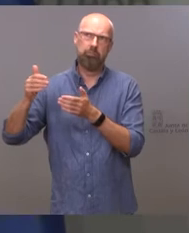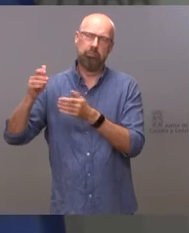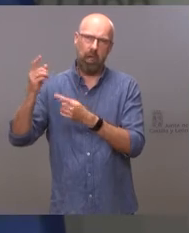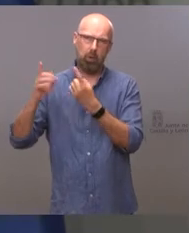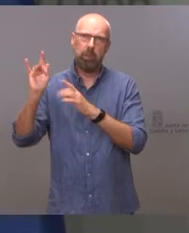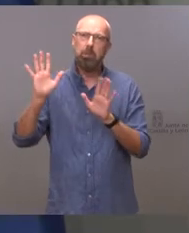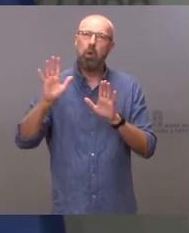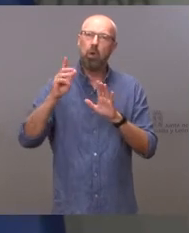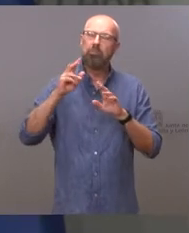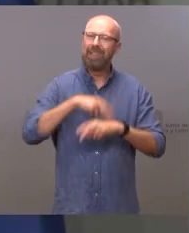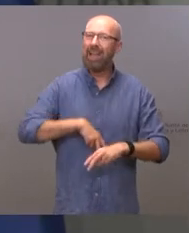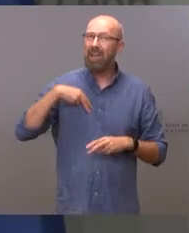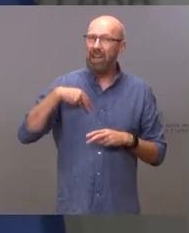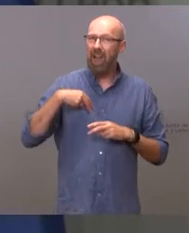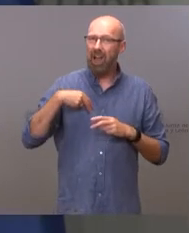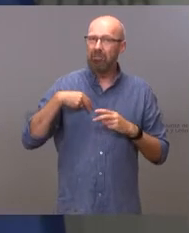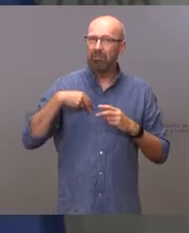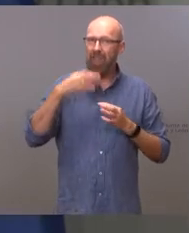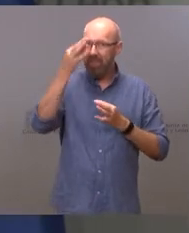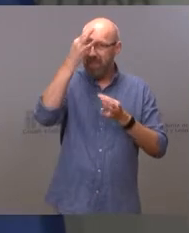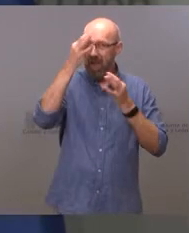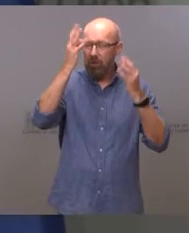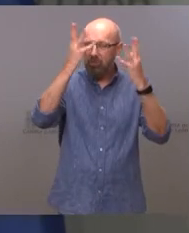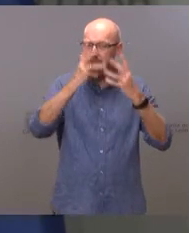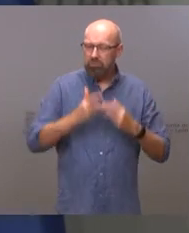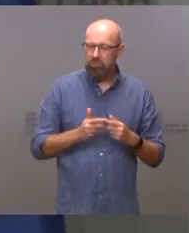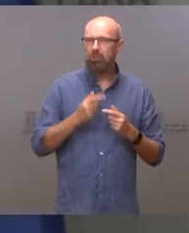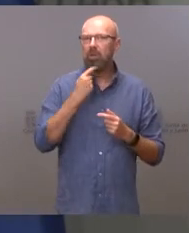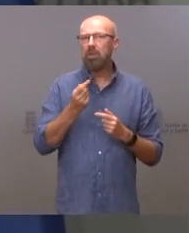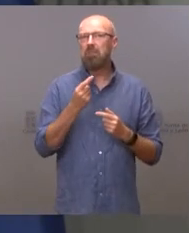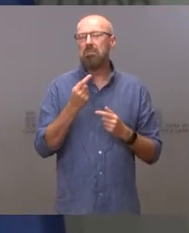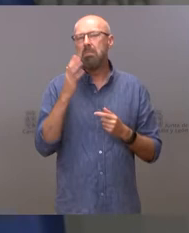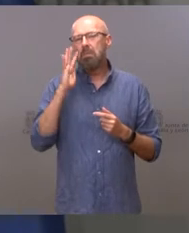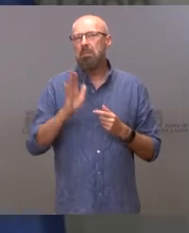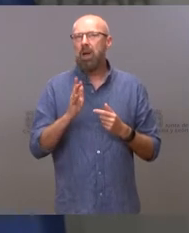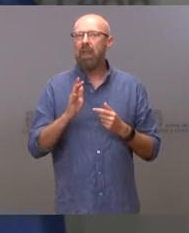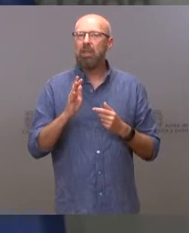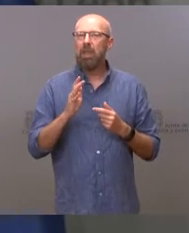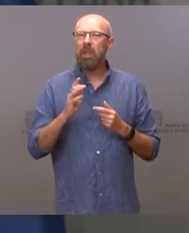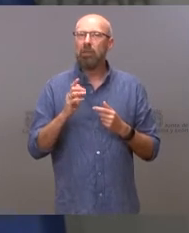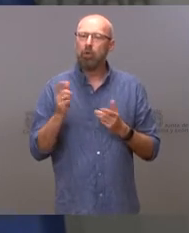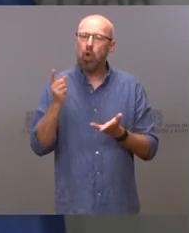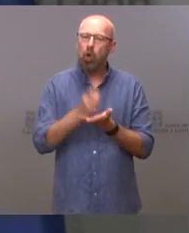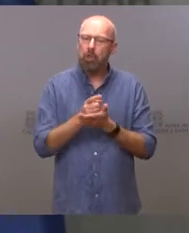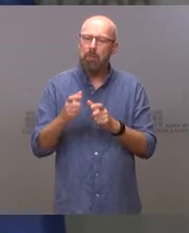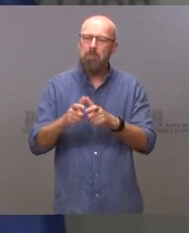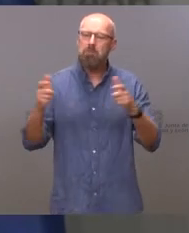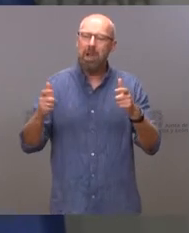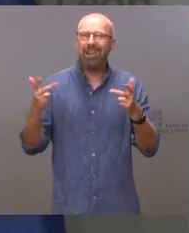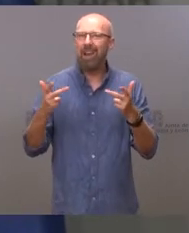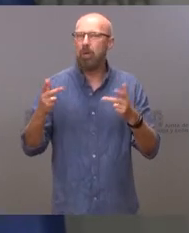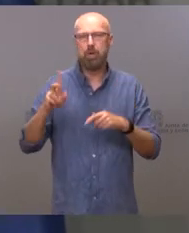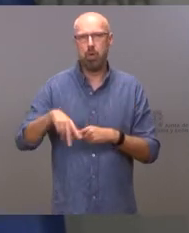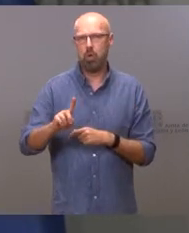los indicadores del conjunto, no nos hacen sospechar que vayamos a tener un efecto adverso significativo, no digo